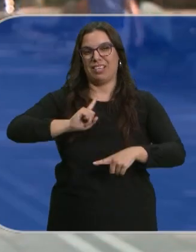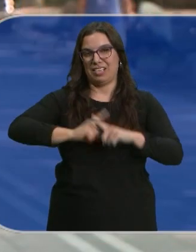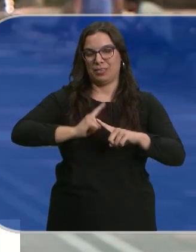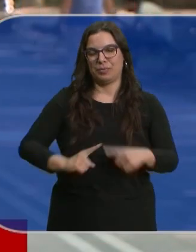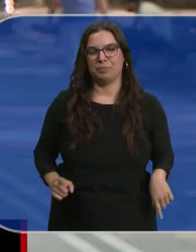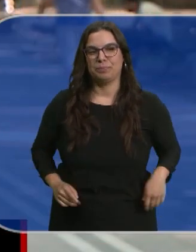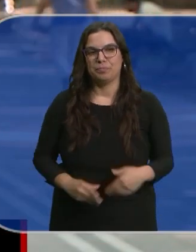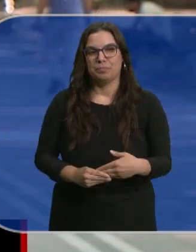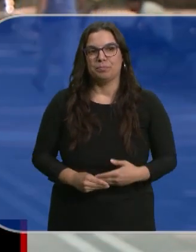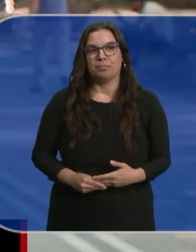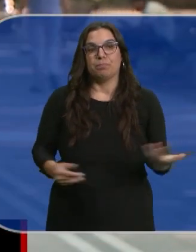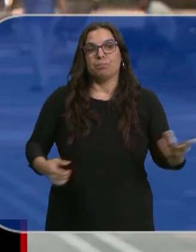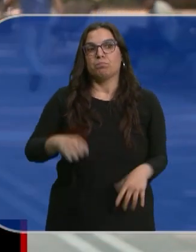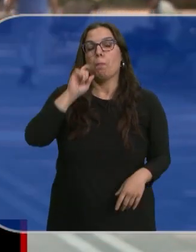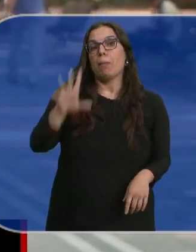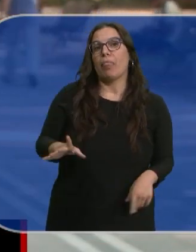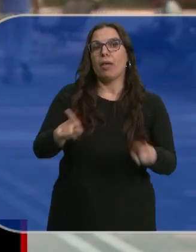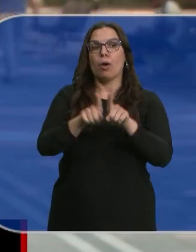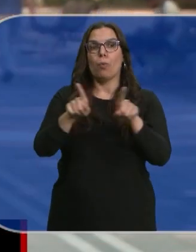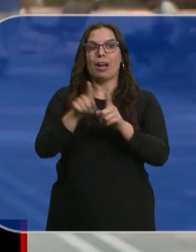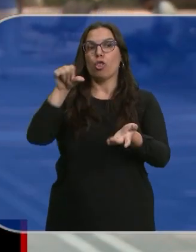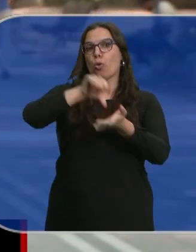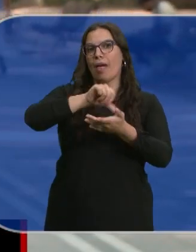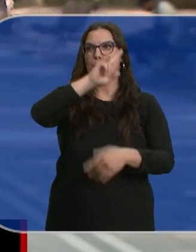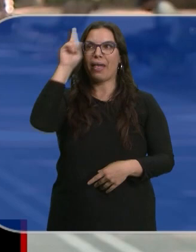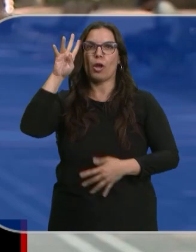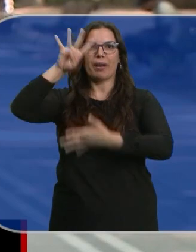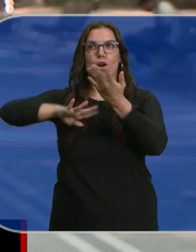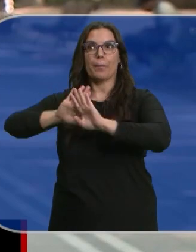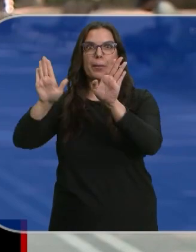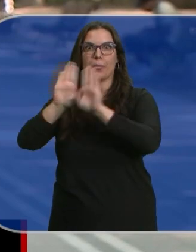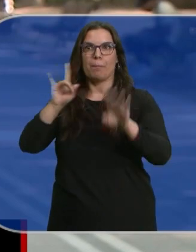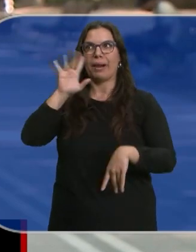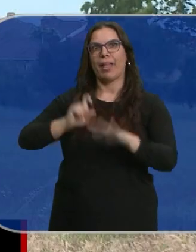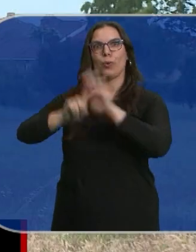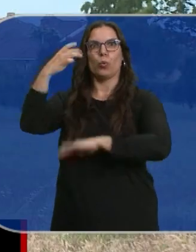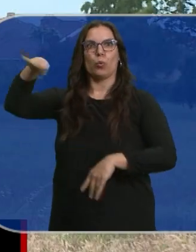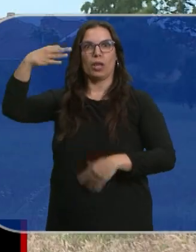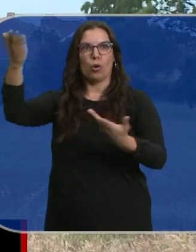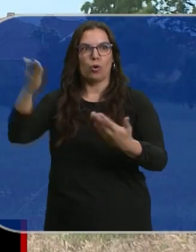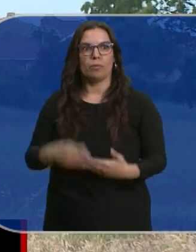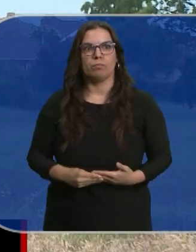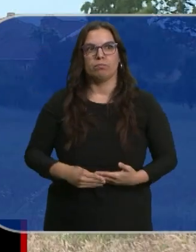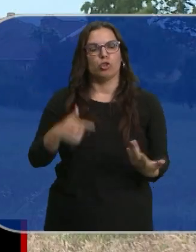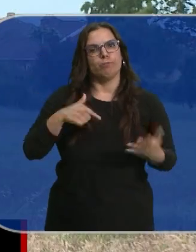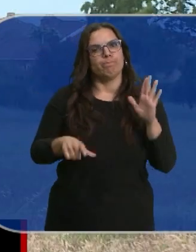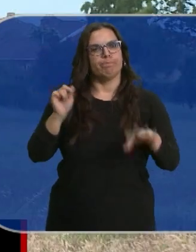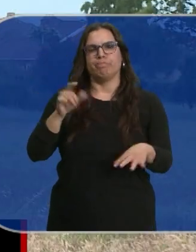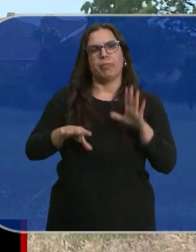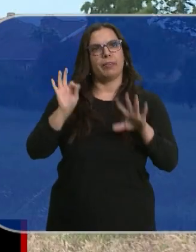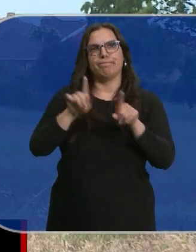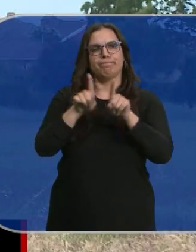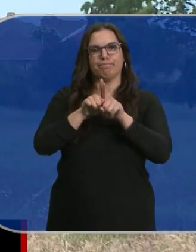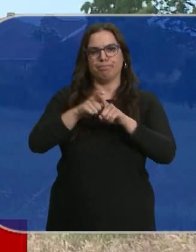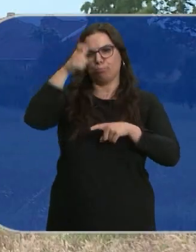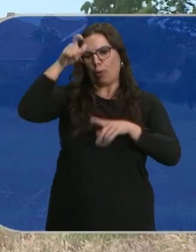Y parecía que solo en ciudades como Madrid o Barcelona podías hacer vida. Me acepté y fue cuando decidí que tenía que